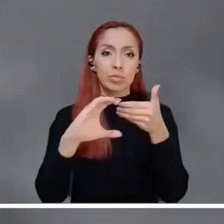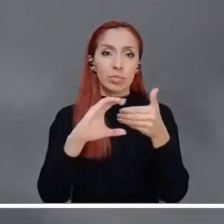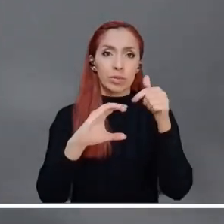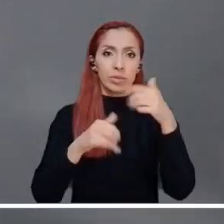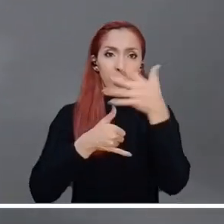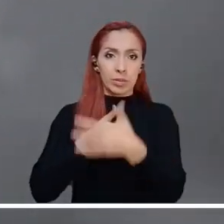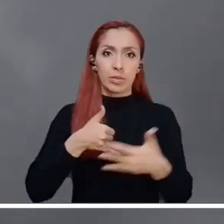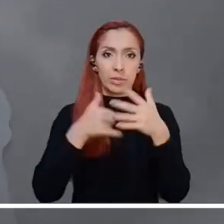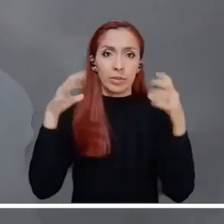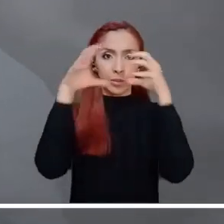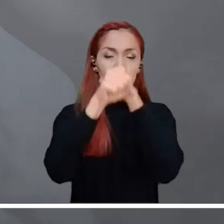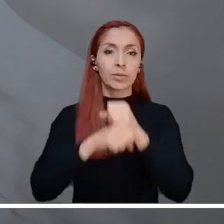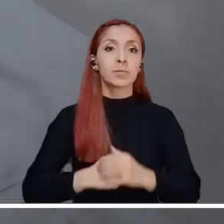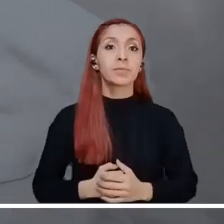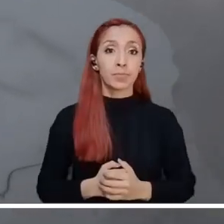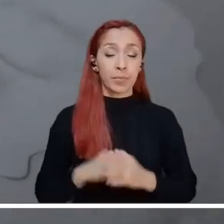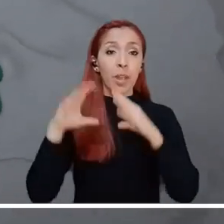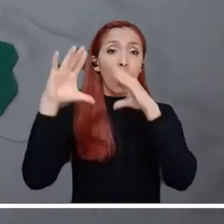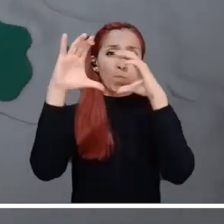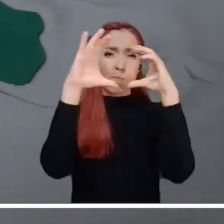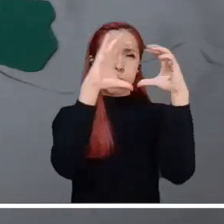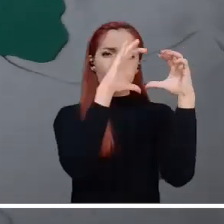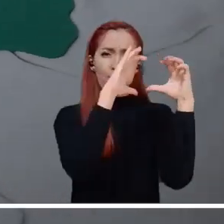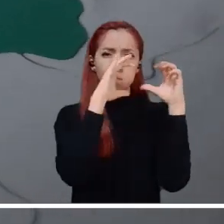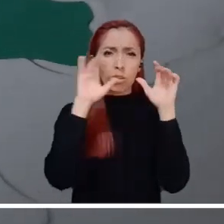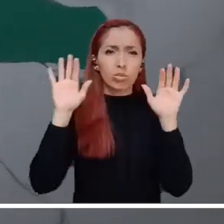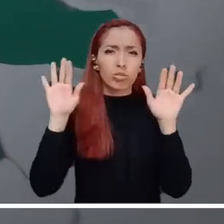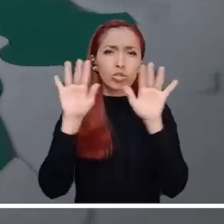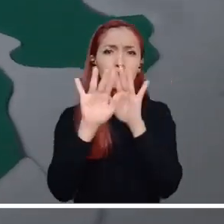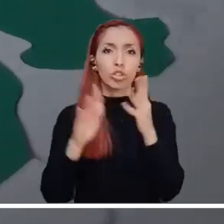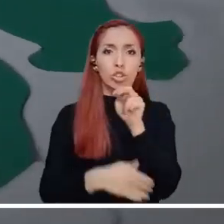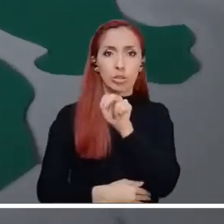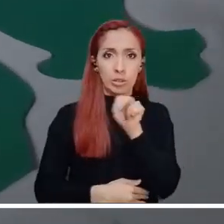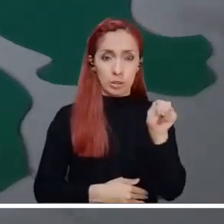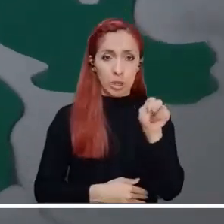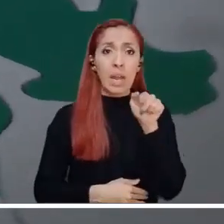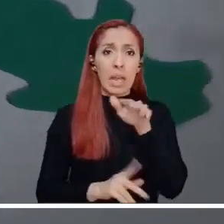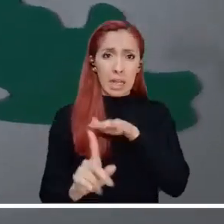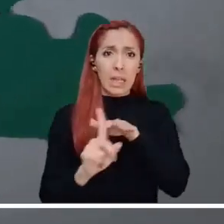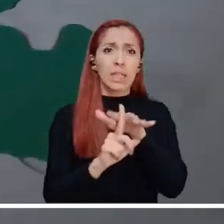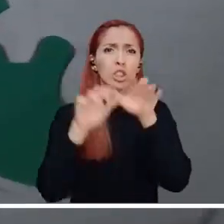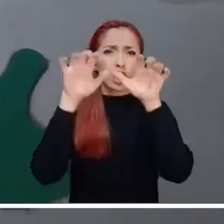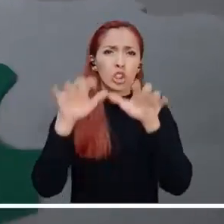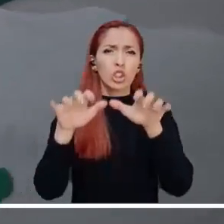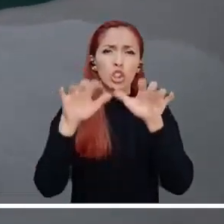nublados que se experimentarán al norte del país provocarán lluvias en la región Caribe.